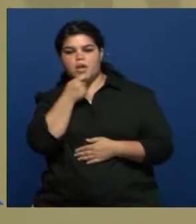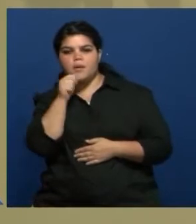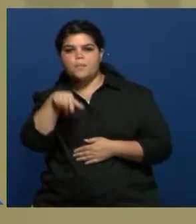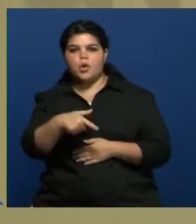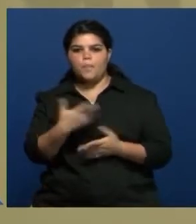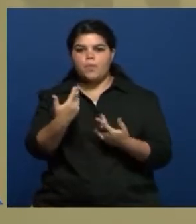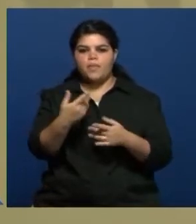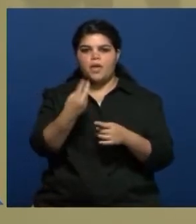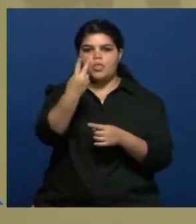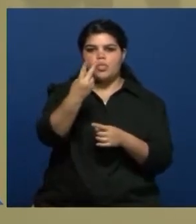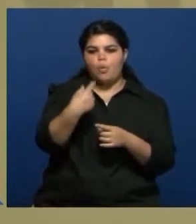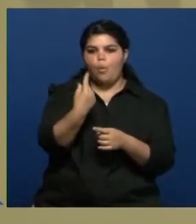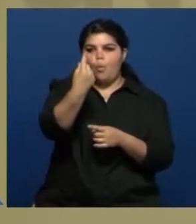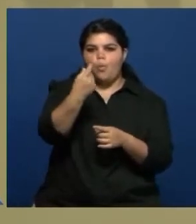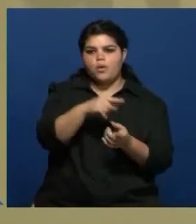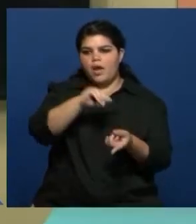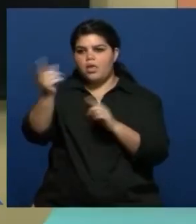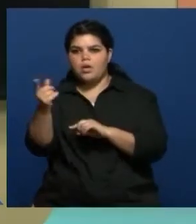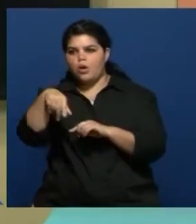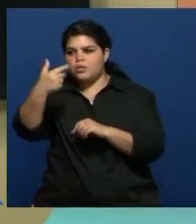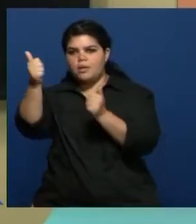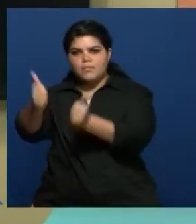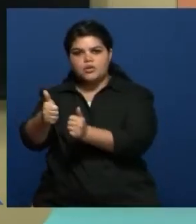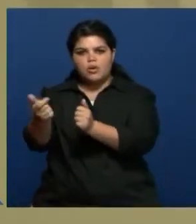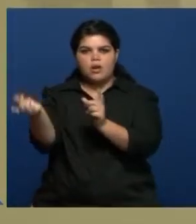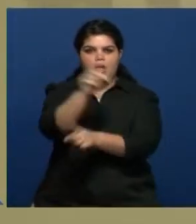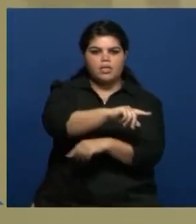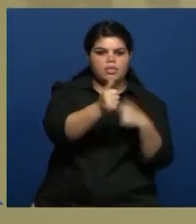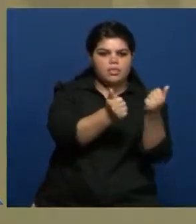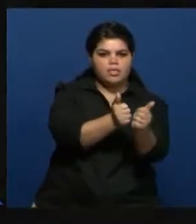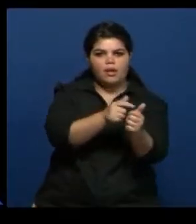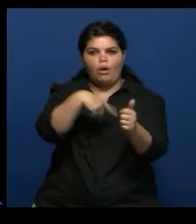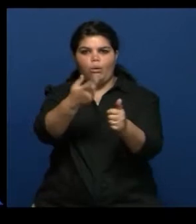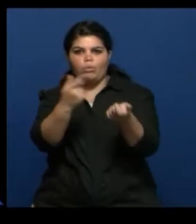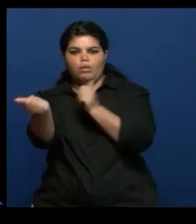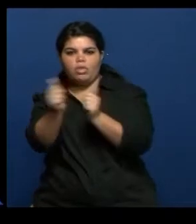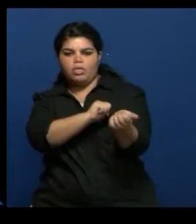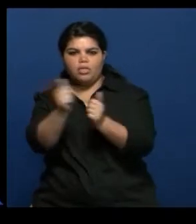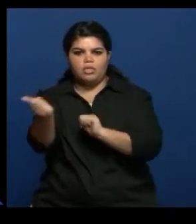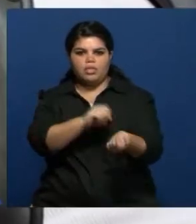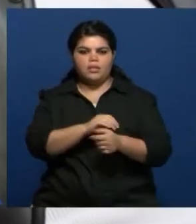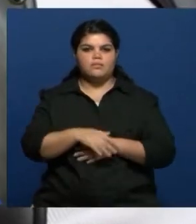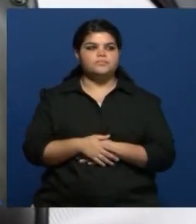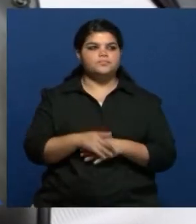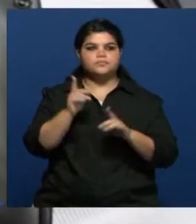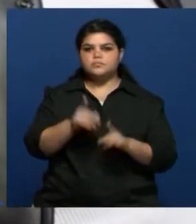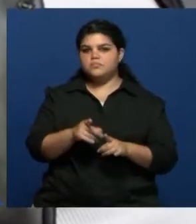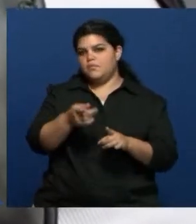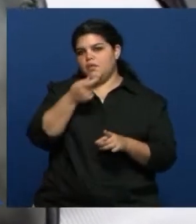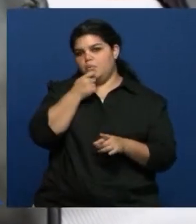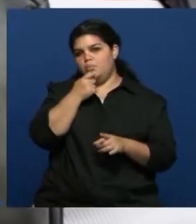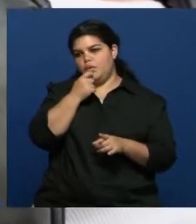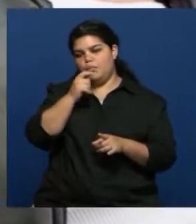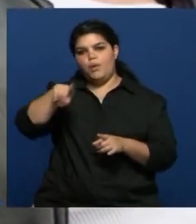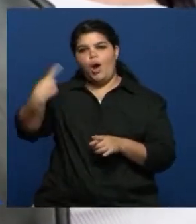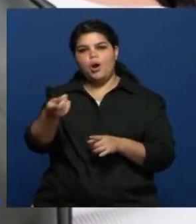escenas, volvés a otra totalmente diferente con otro personaje. O si no que te toque actuar en distintos otros días,